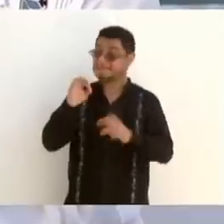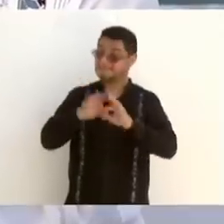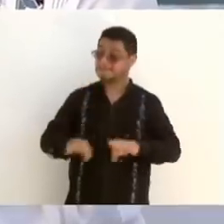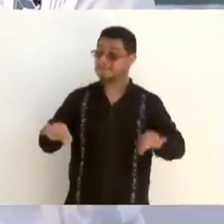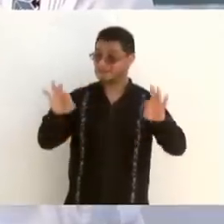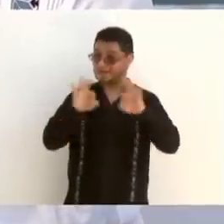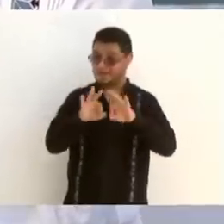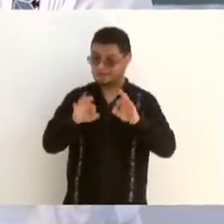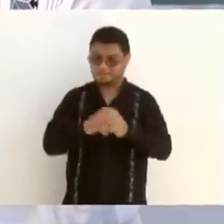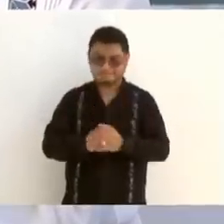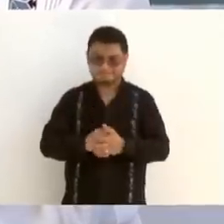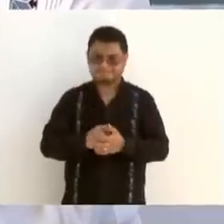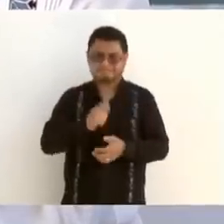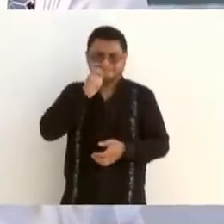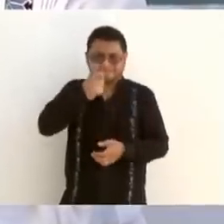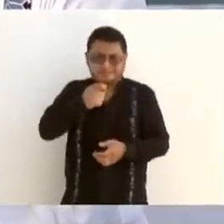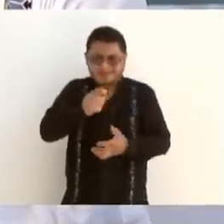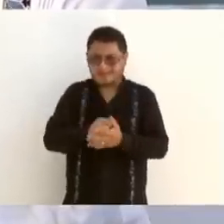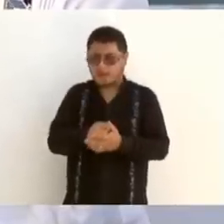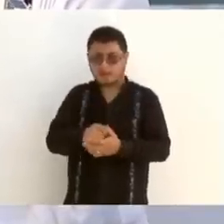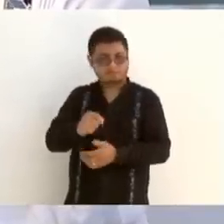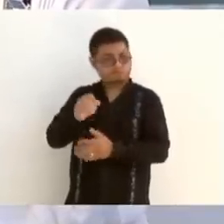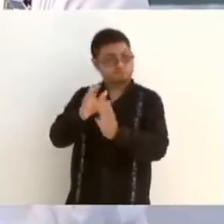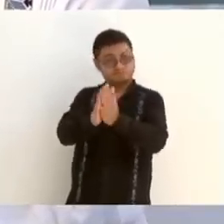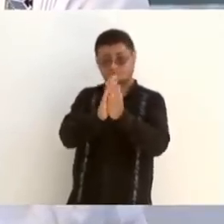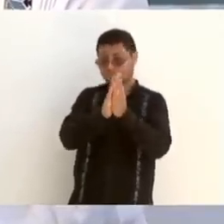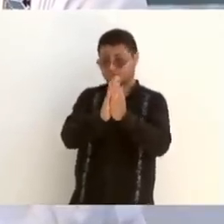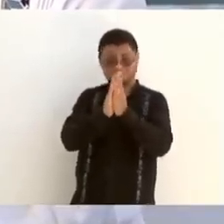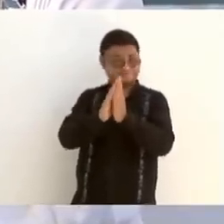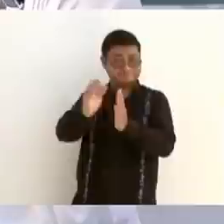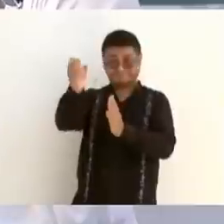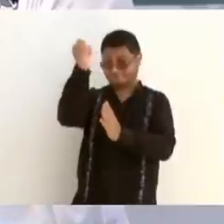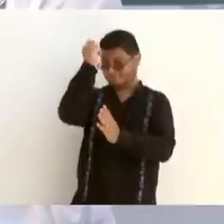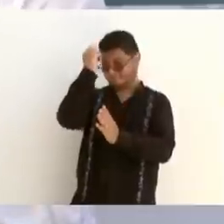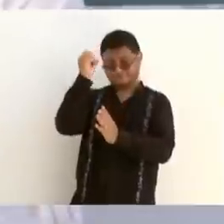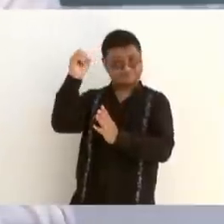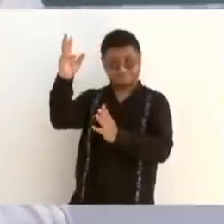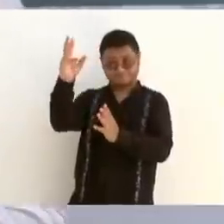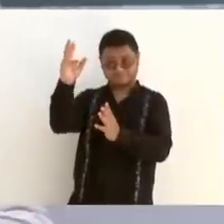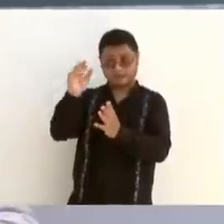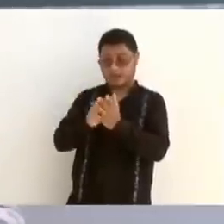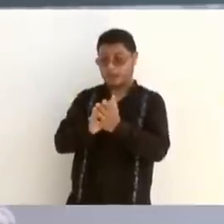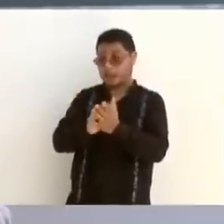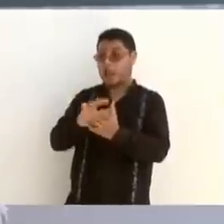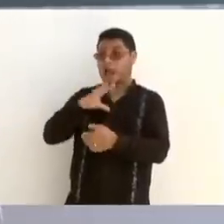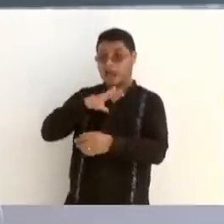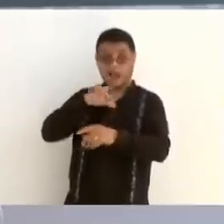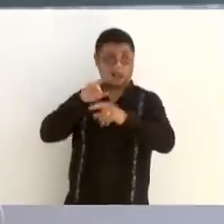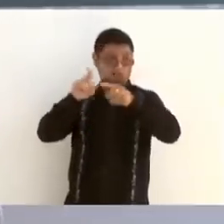olvidemos también que muchos países